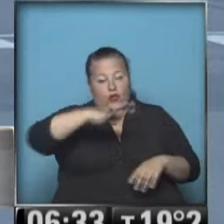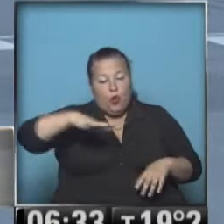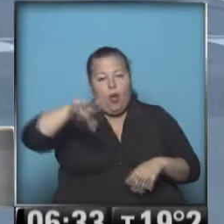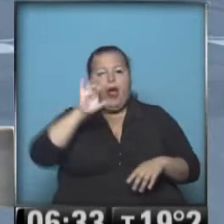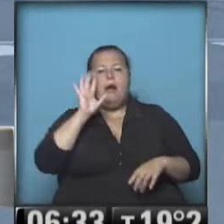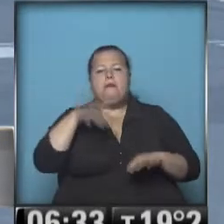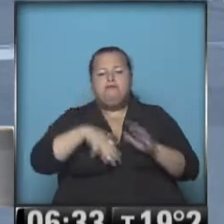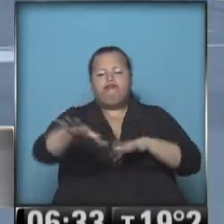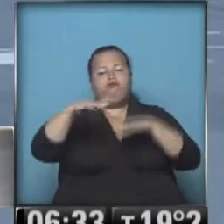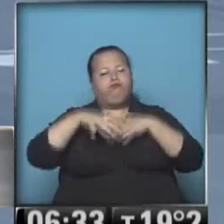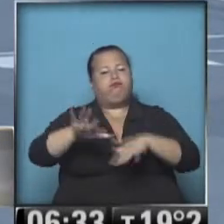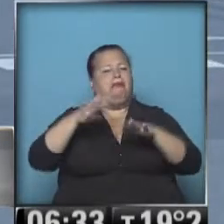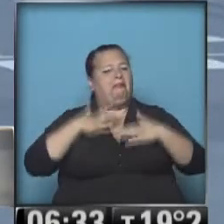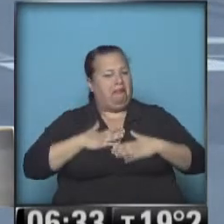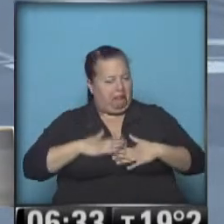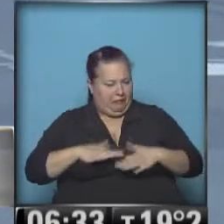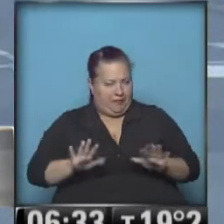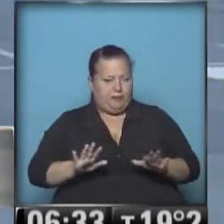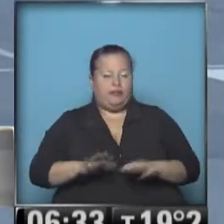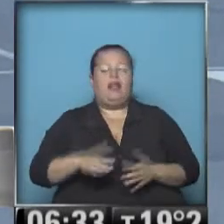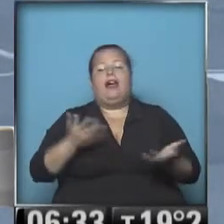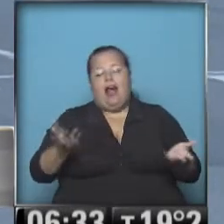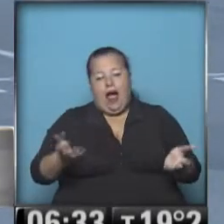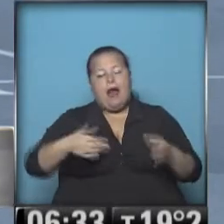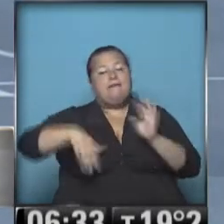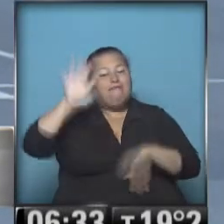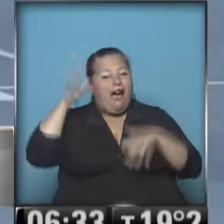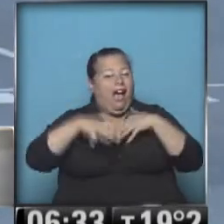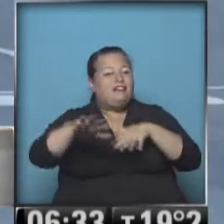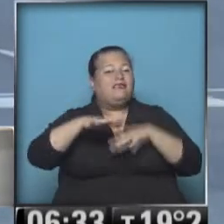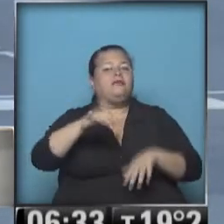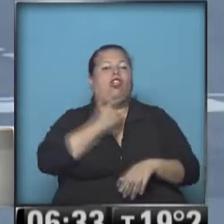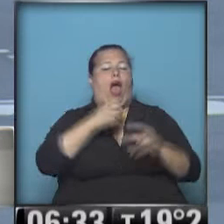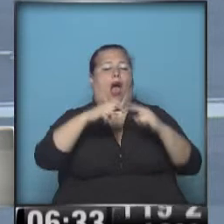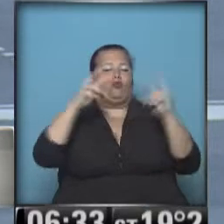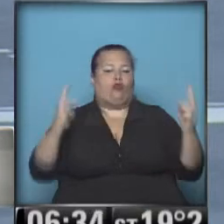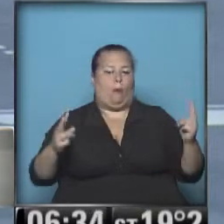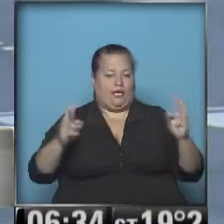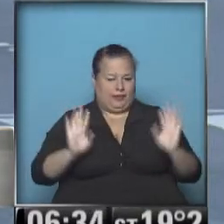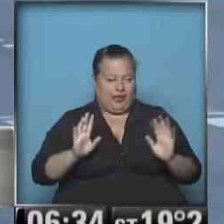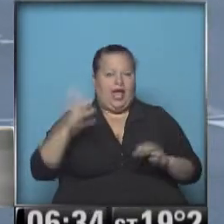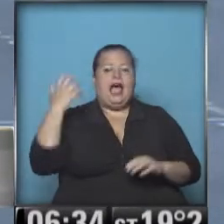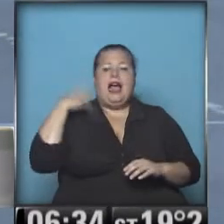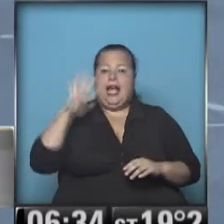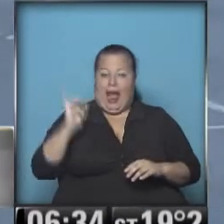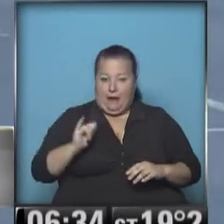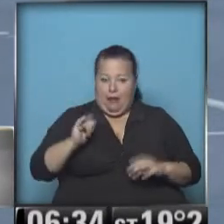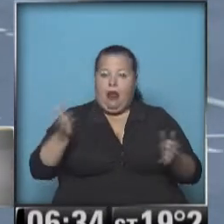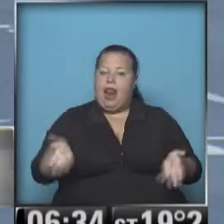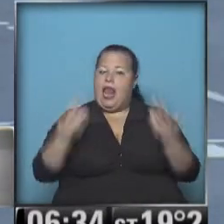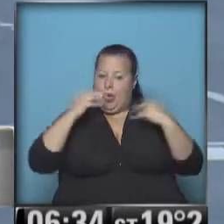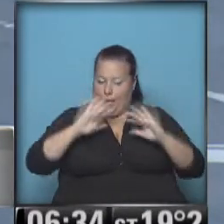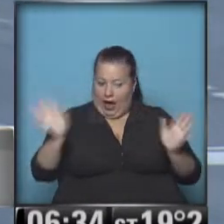circular con bastante tranquilidad. Lógicamente que el mayor caudal se está dando en las autopistas de ingreso. En general, Paz se liberó